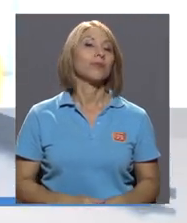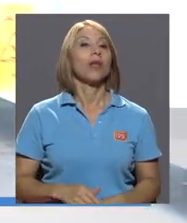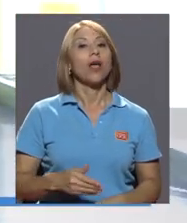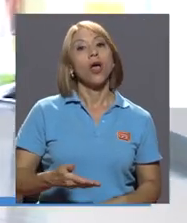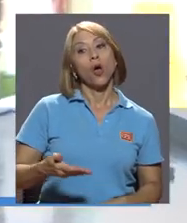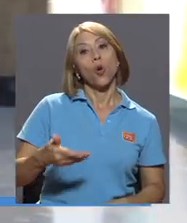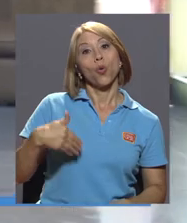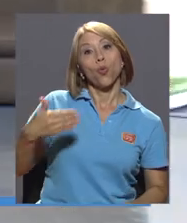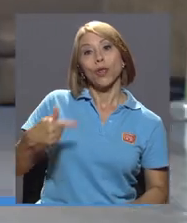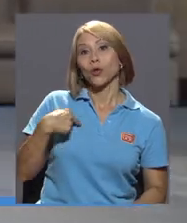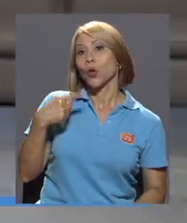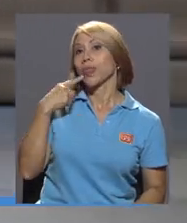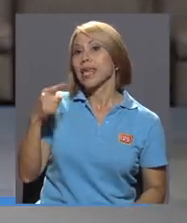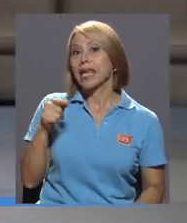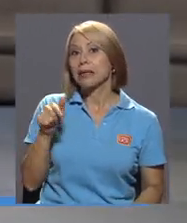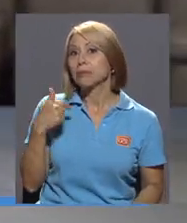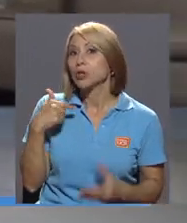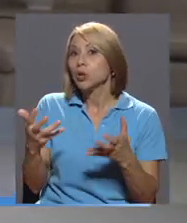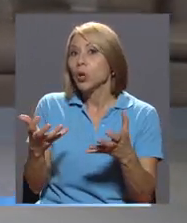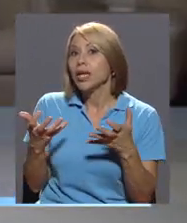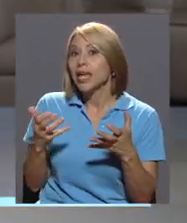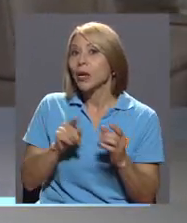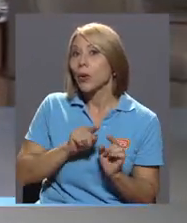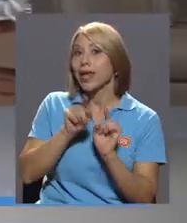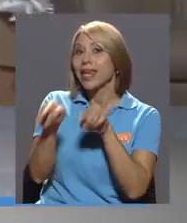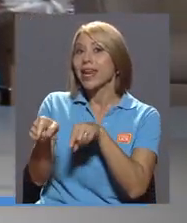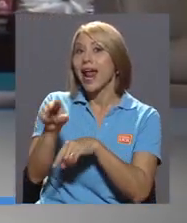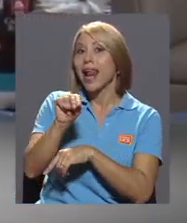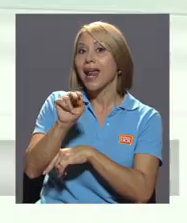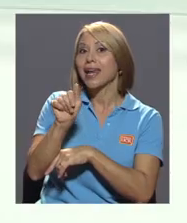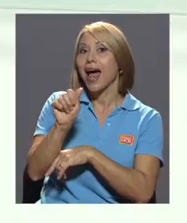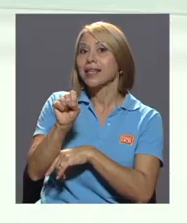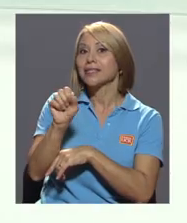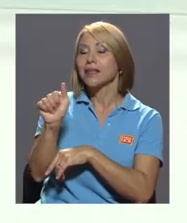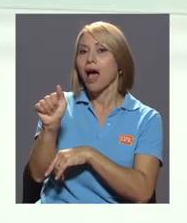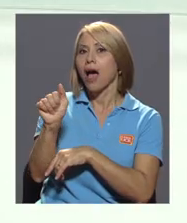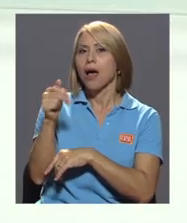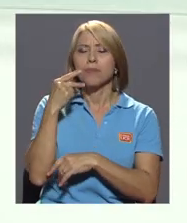Cuando yo llegué dije, quiero ir a la NASA, mis papás se quedaron así como,